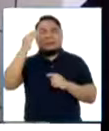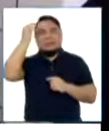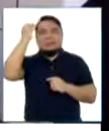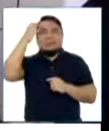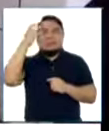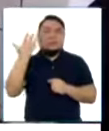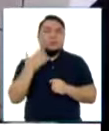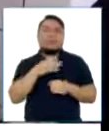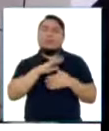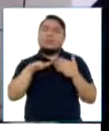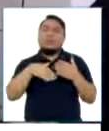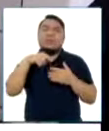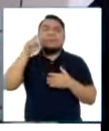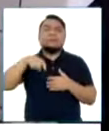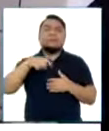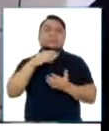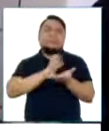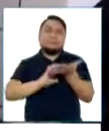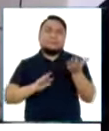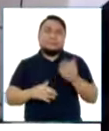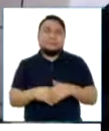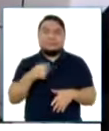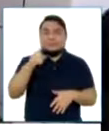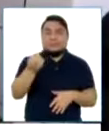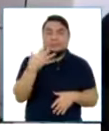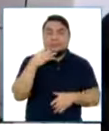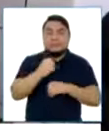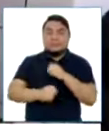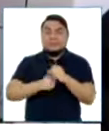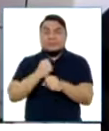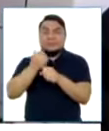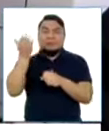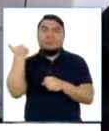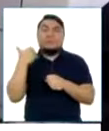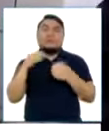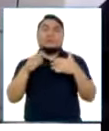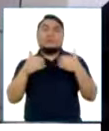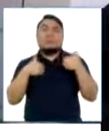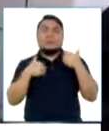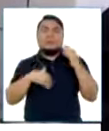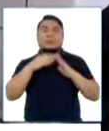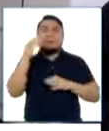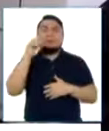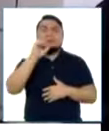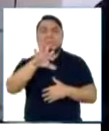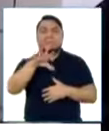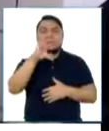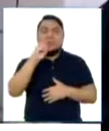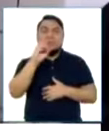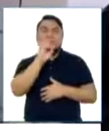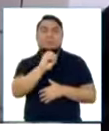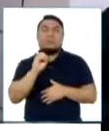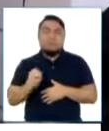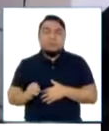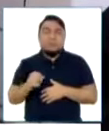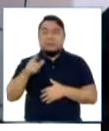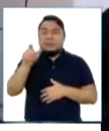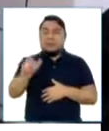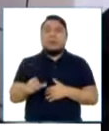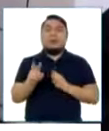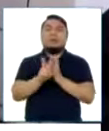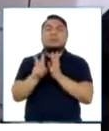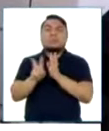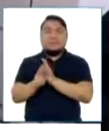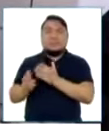cerebrales. Y como usted lo dijo, efectivamente el año pasado ya teníamos casi a más de casi 50% de donantes